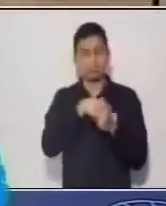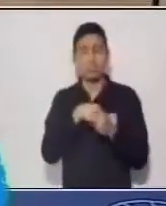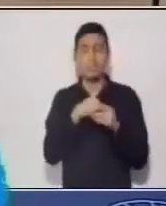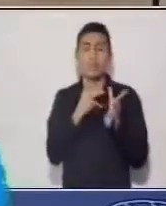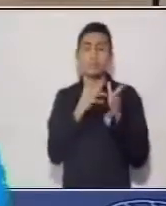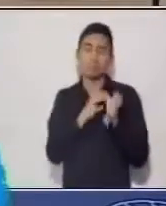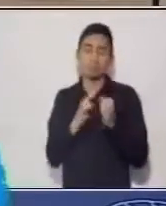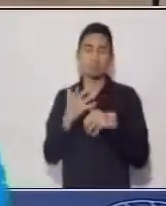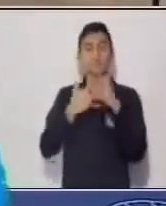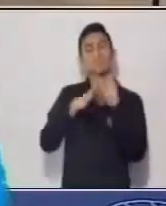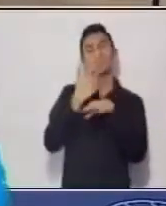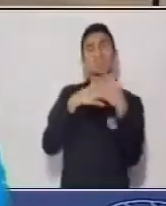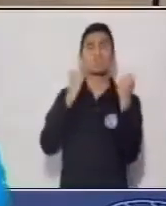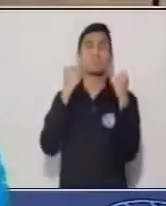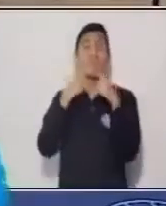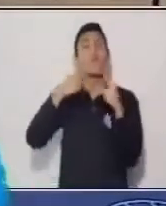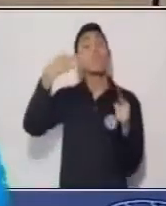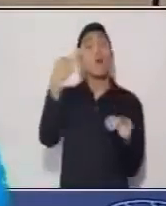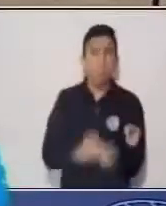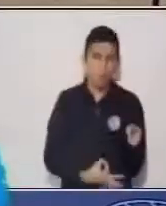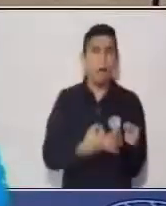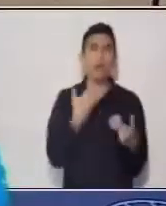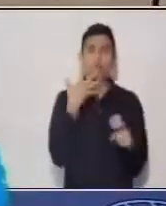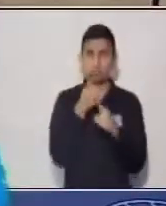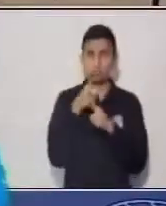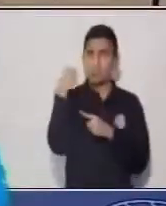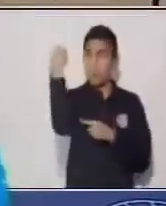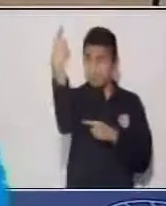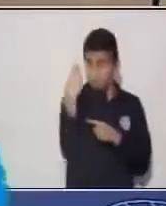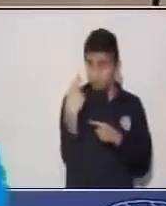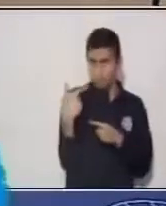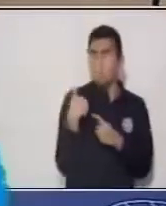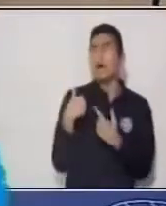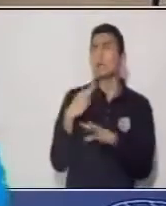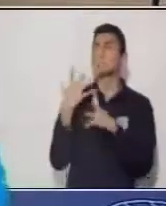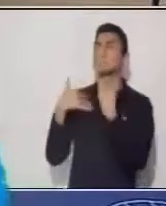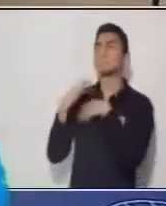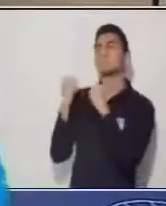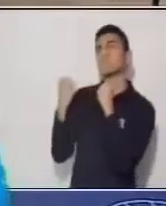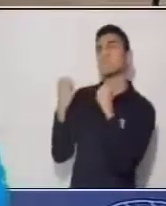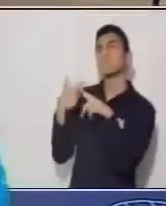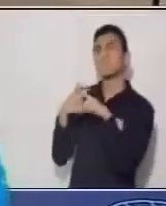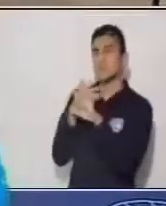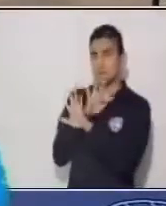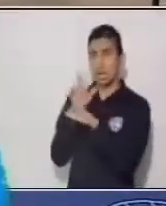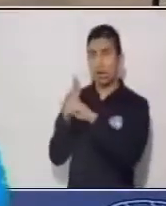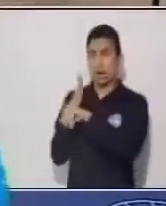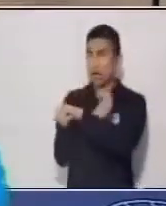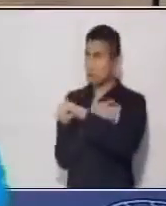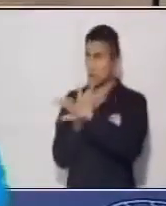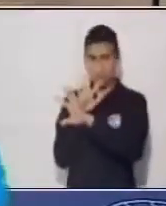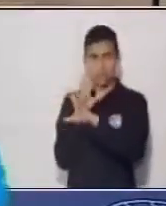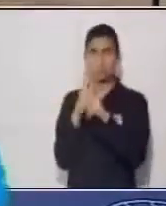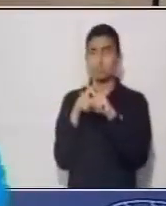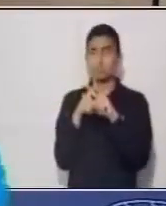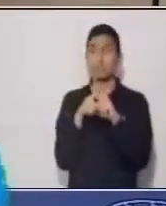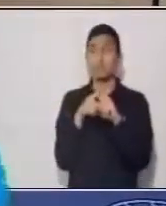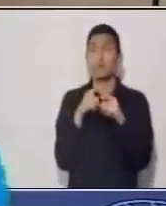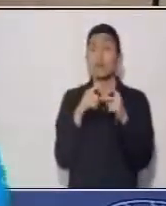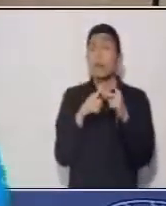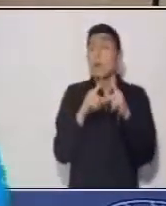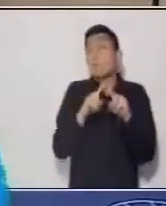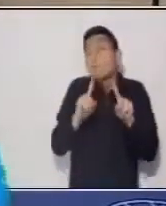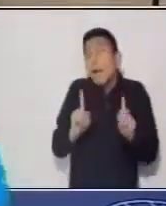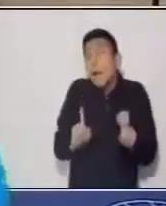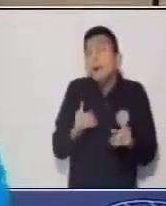estructura de qué preguntas vas a hacer. si ya lo has preparado te han dicho con anterioridad pero si en ese